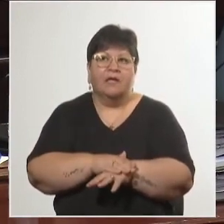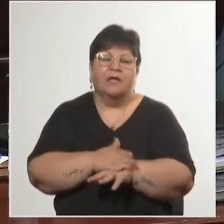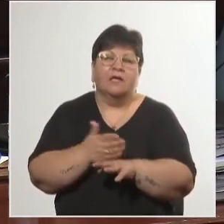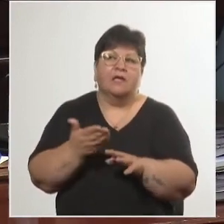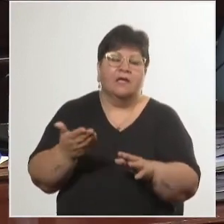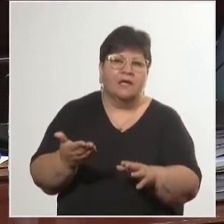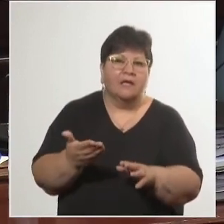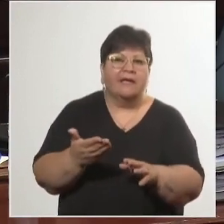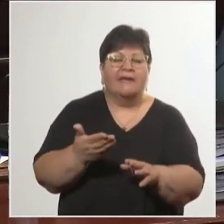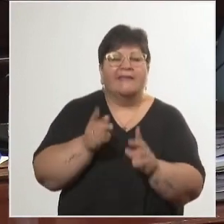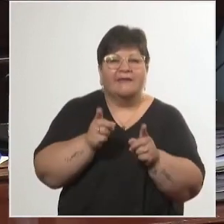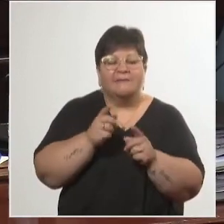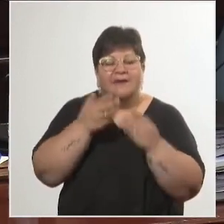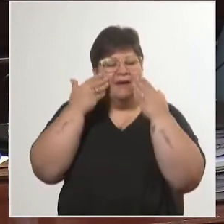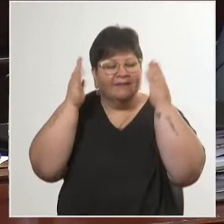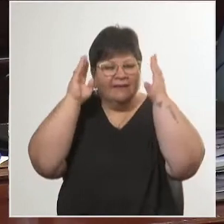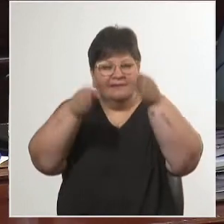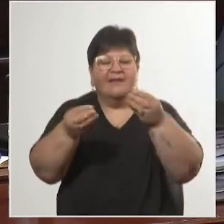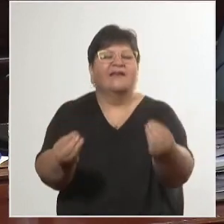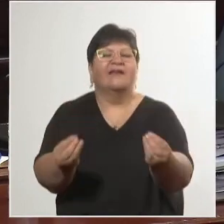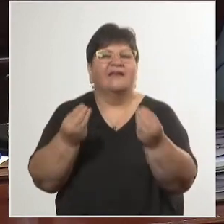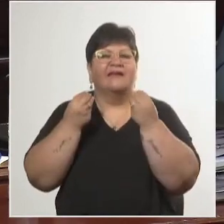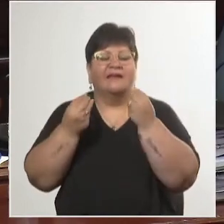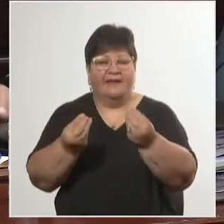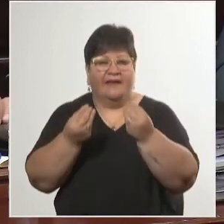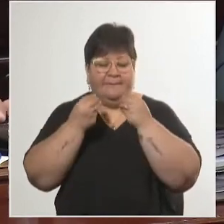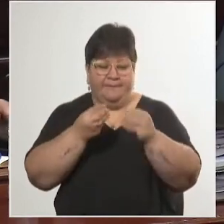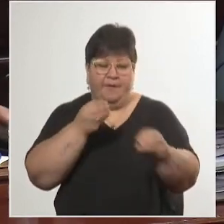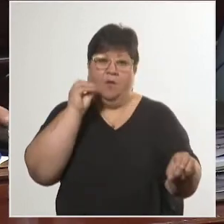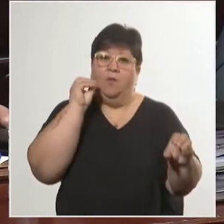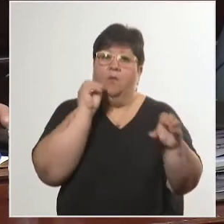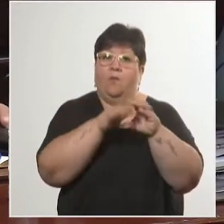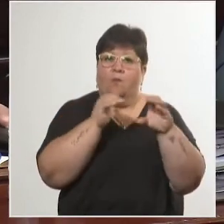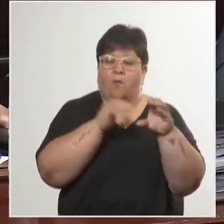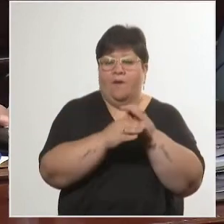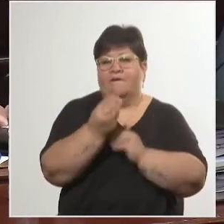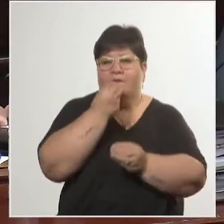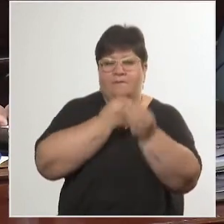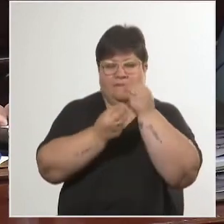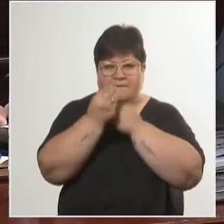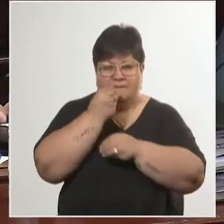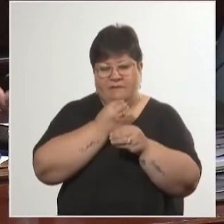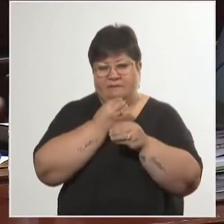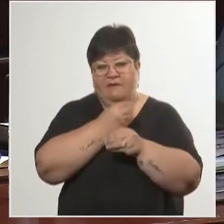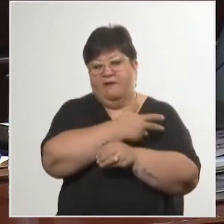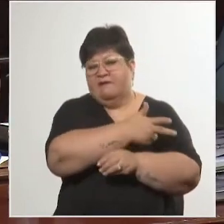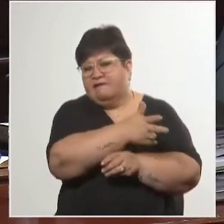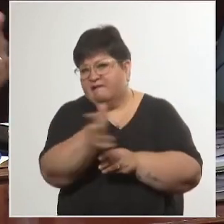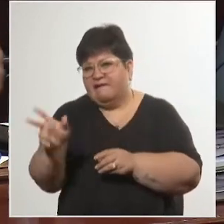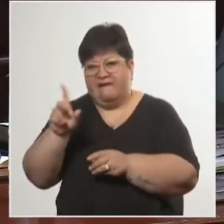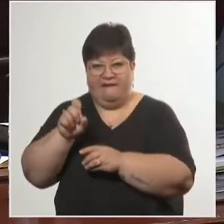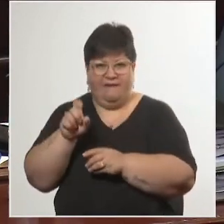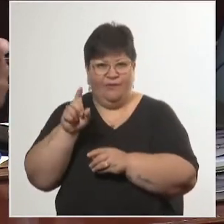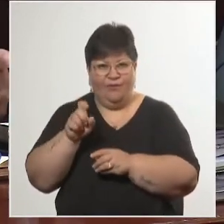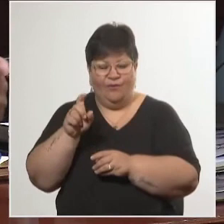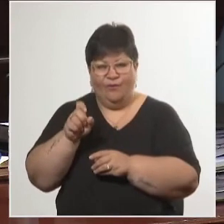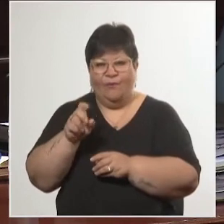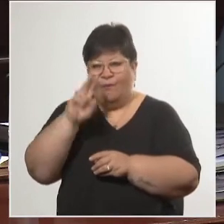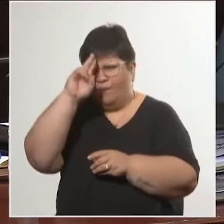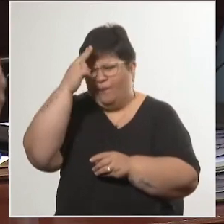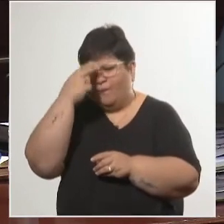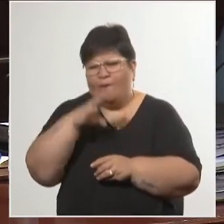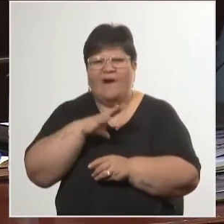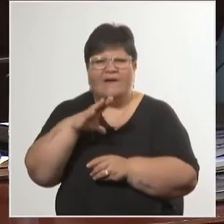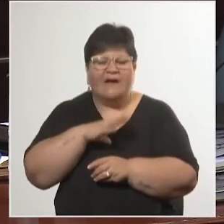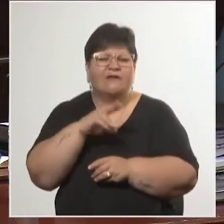lo que tenemos que atender es reserva de forrajes y riego. No puede ser que en el Uruguay haya nada más que